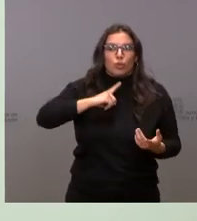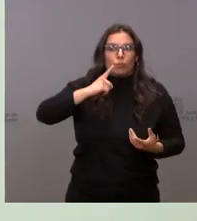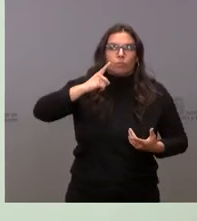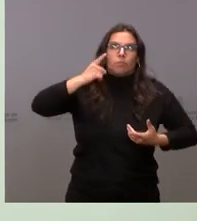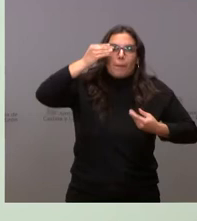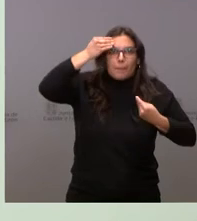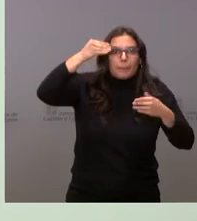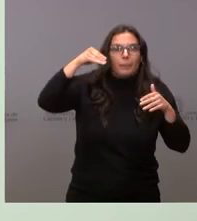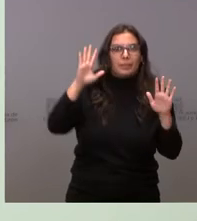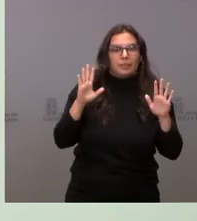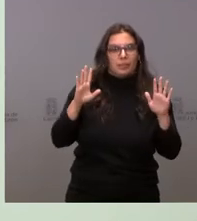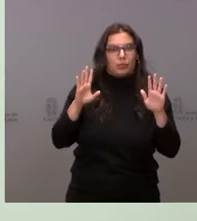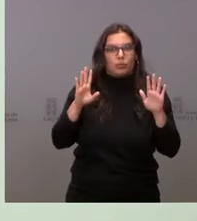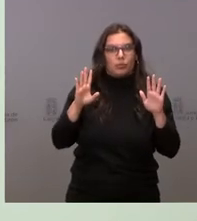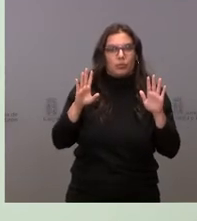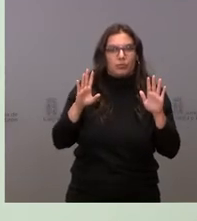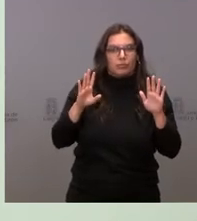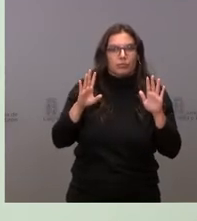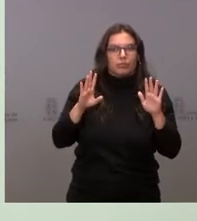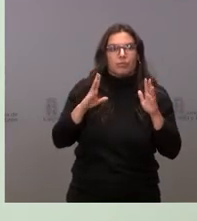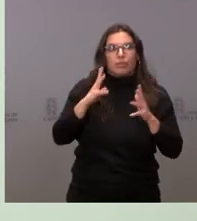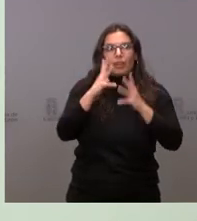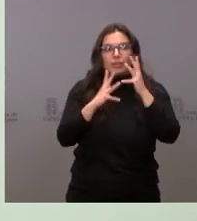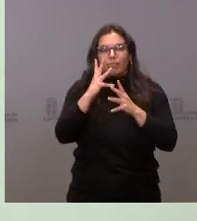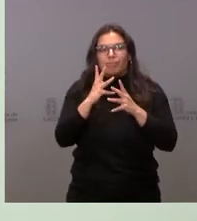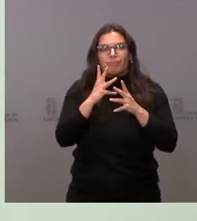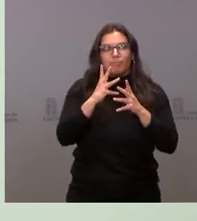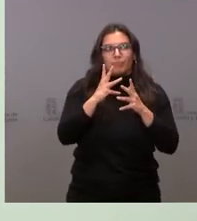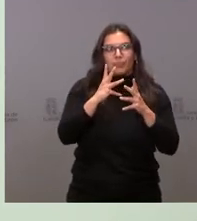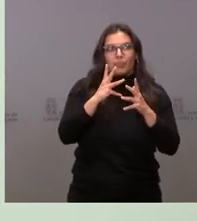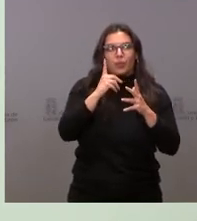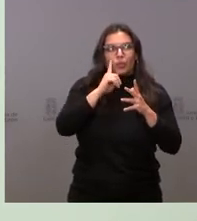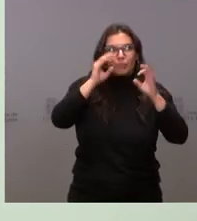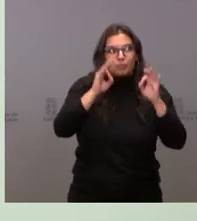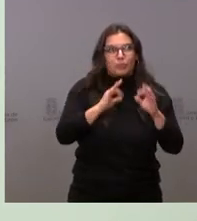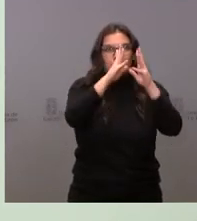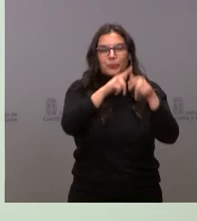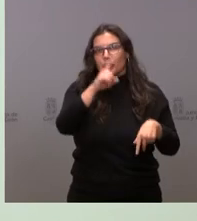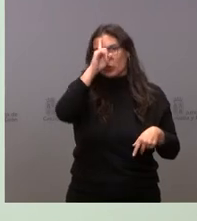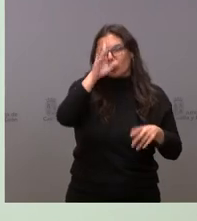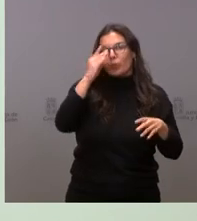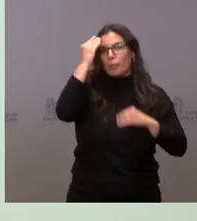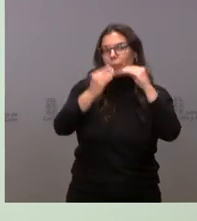políticas no cuantificables de que esto va a tener un respaldo